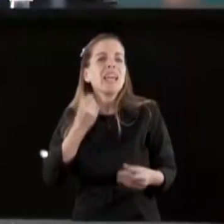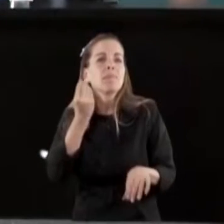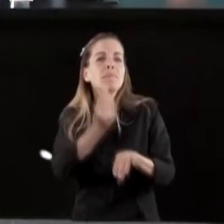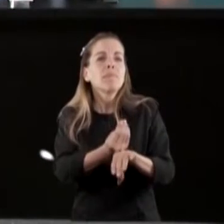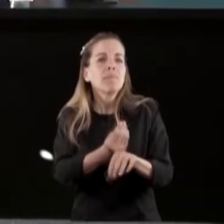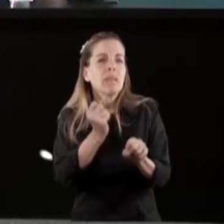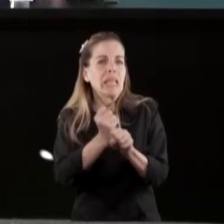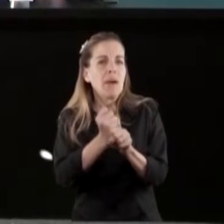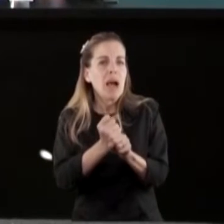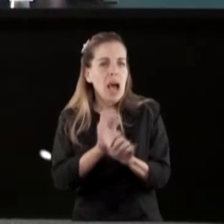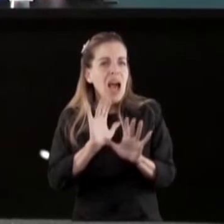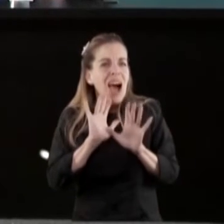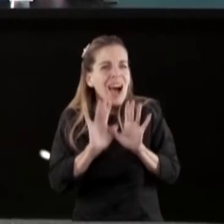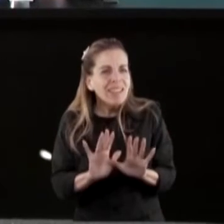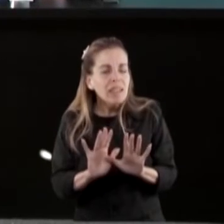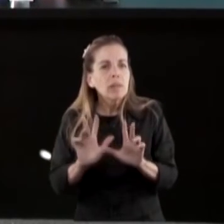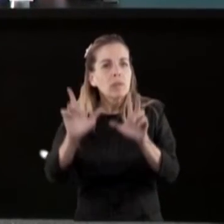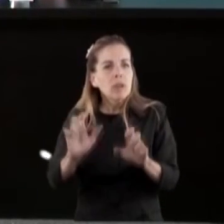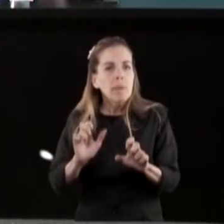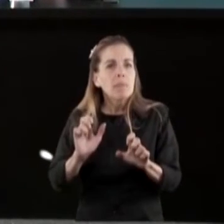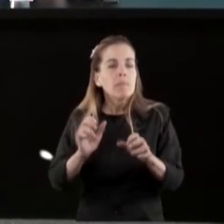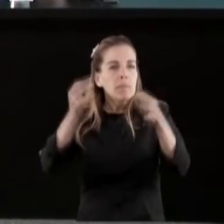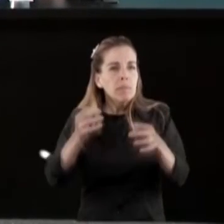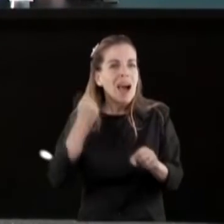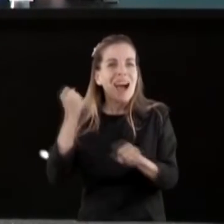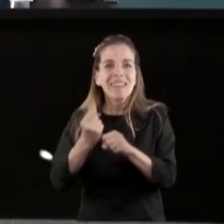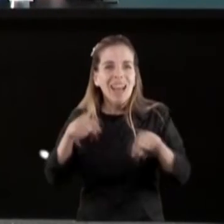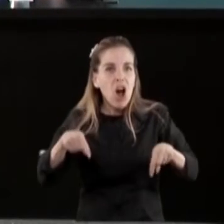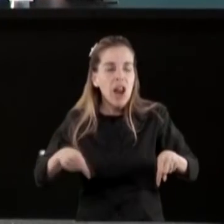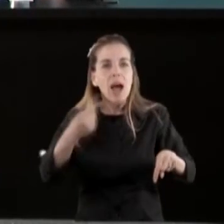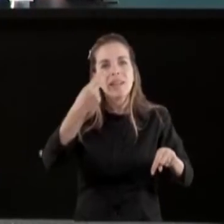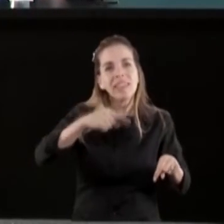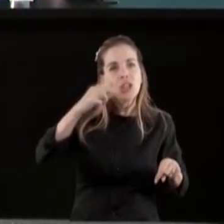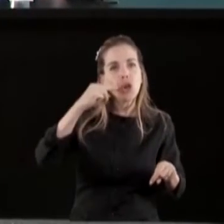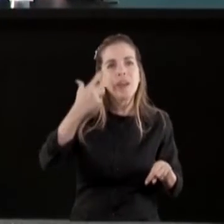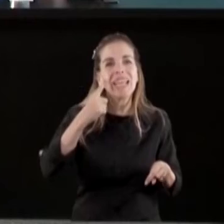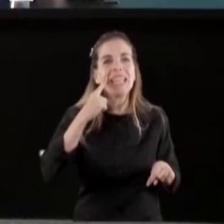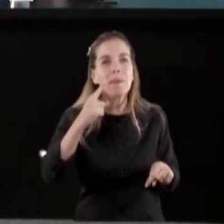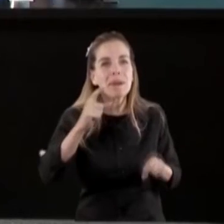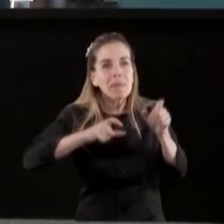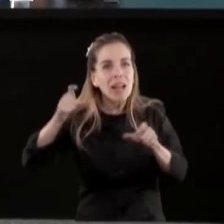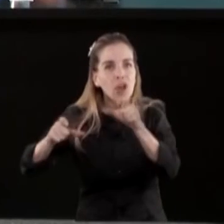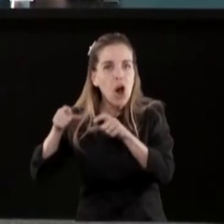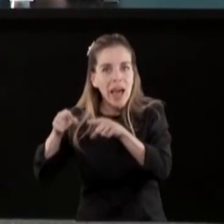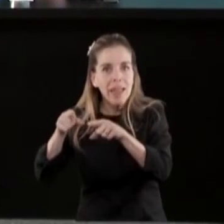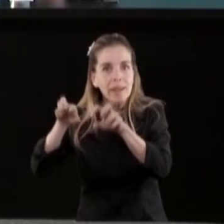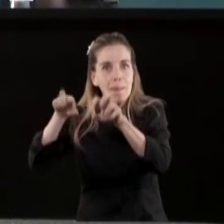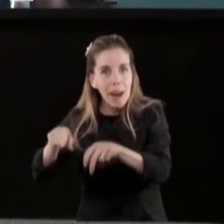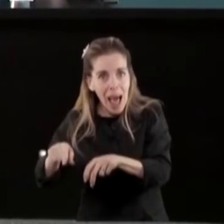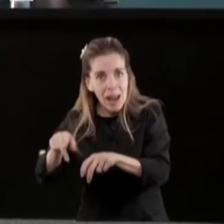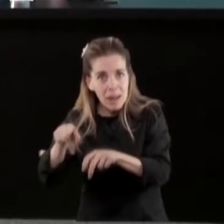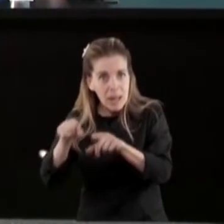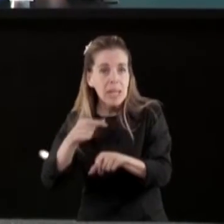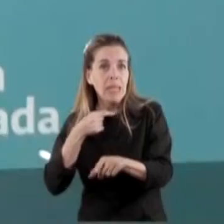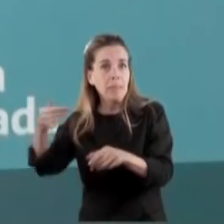una situación puntual en donde ya tenemos más de 193.000 beneficiarios del Potenciar que nos han pedido cambiar de unidad de